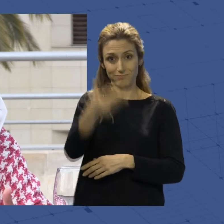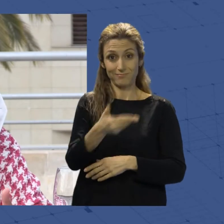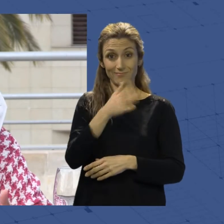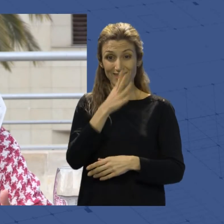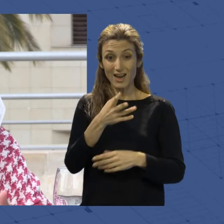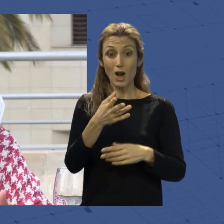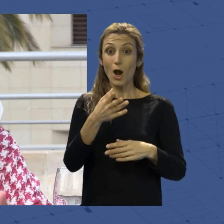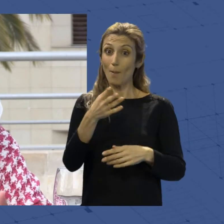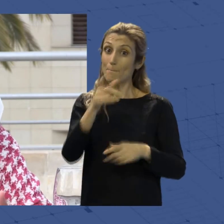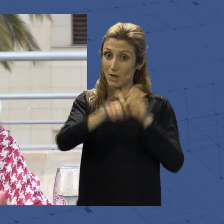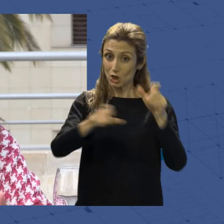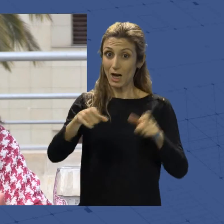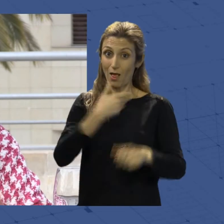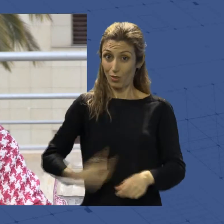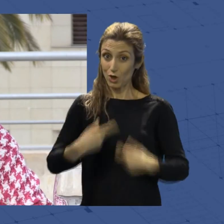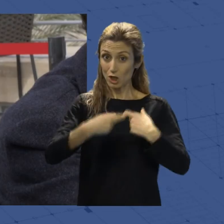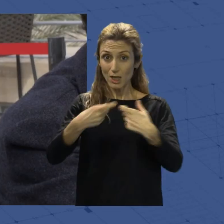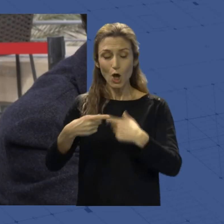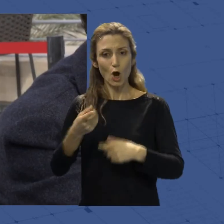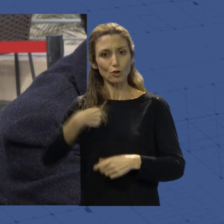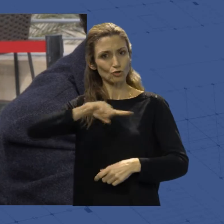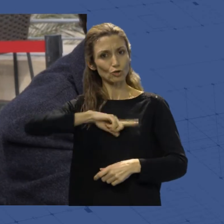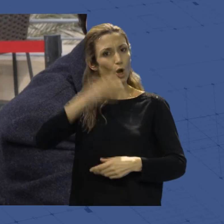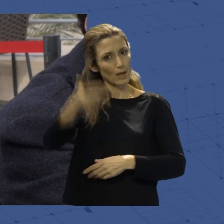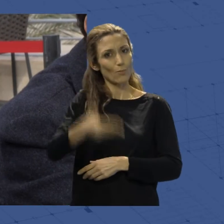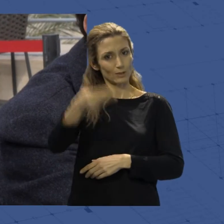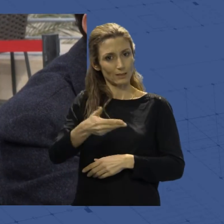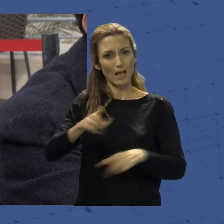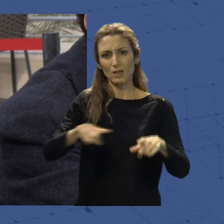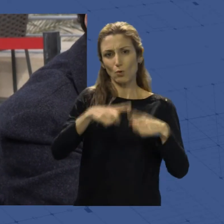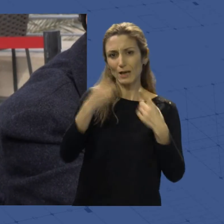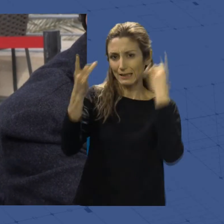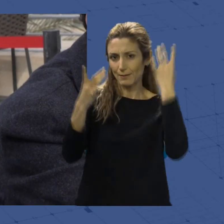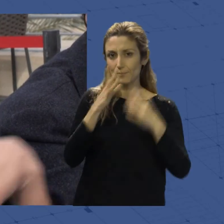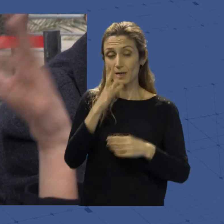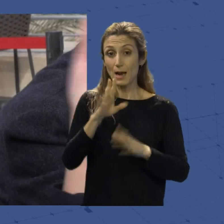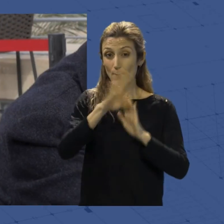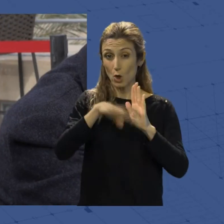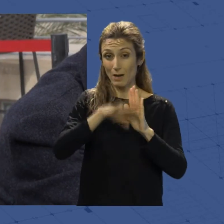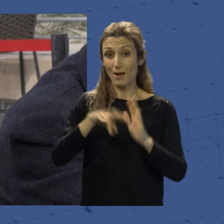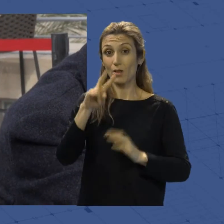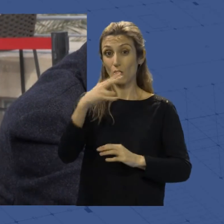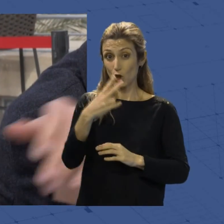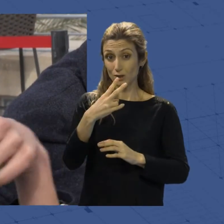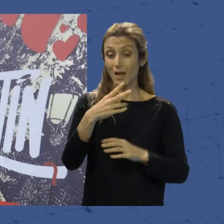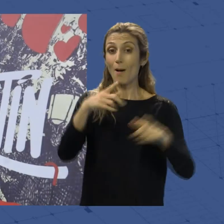comerciantes en cualquier actividad que desarrollemos. Entre las actividades programadas destacan dos actuaciones en la Plaza Careaga. El día